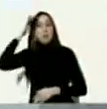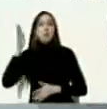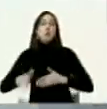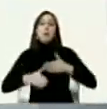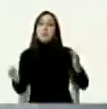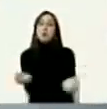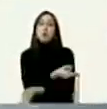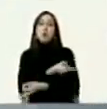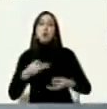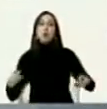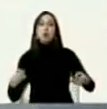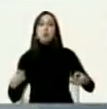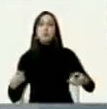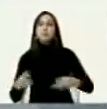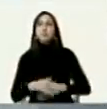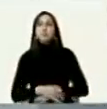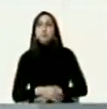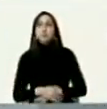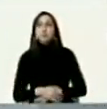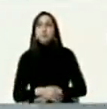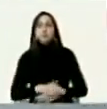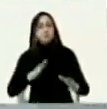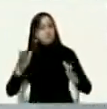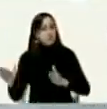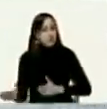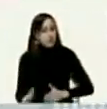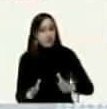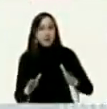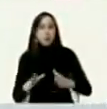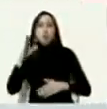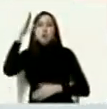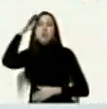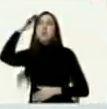correcto era el camino de Dios